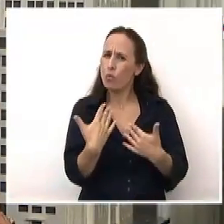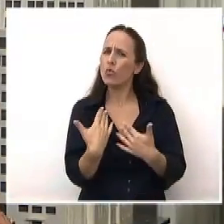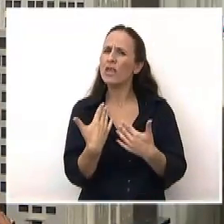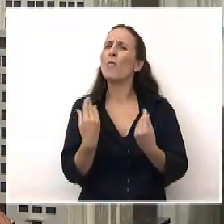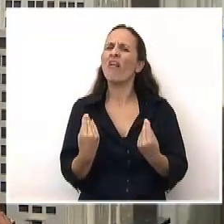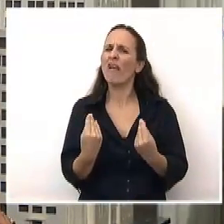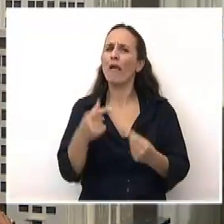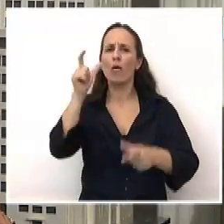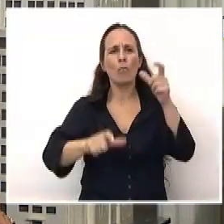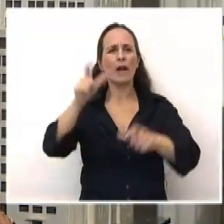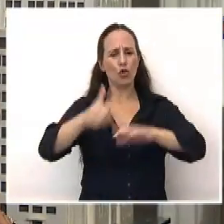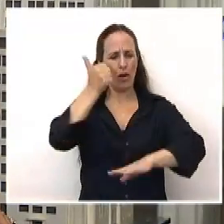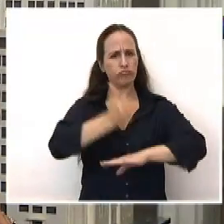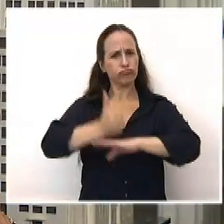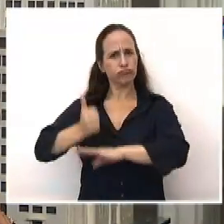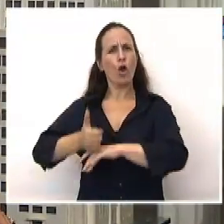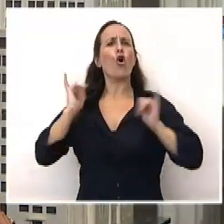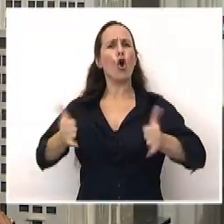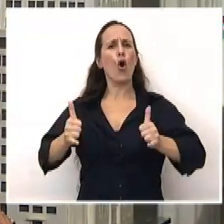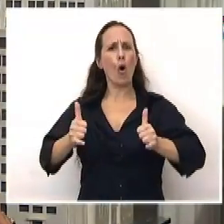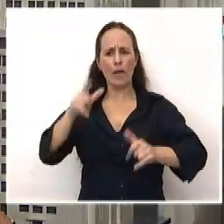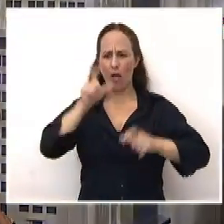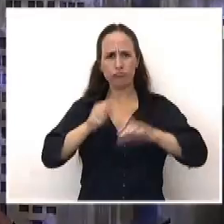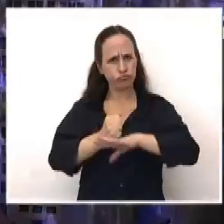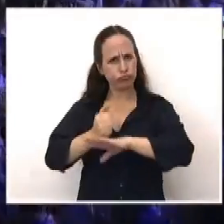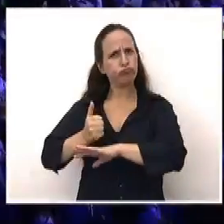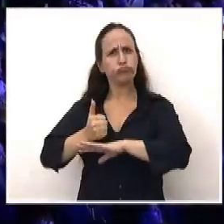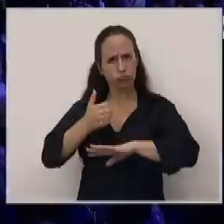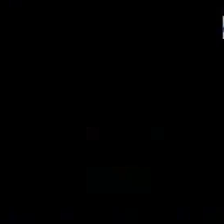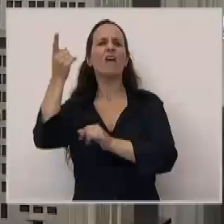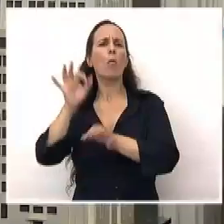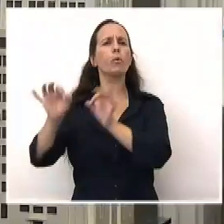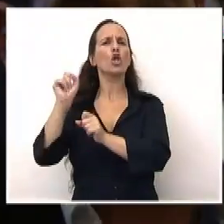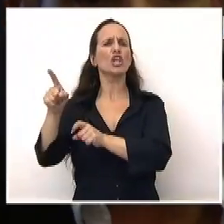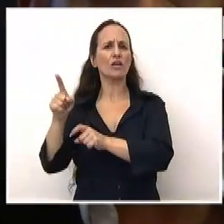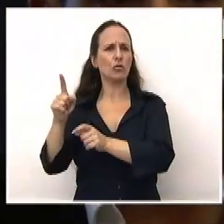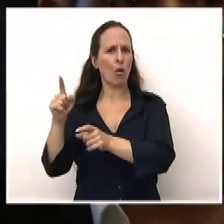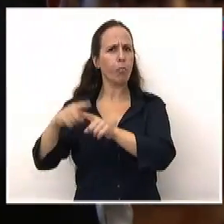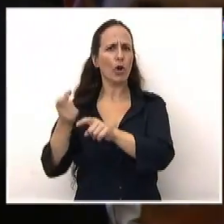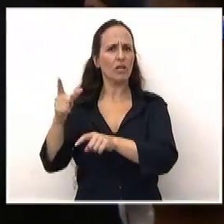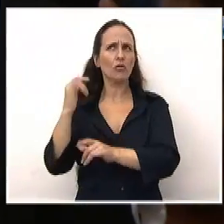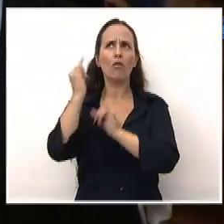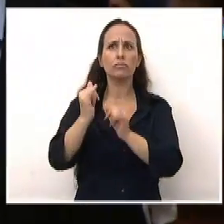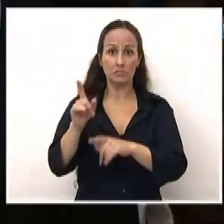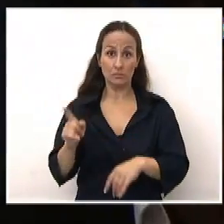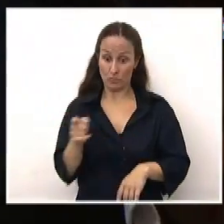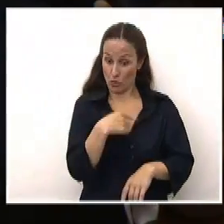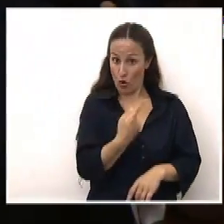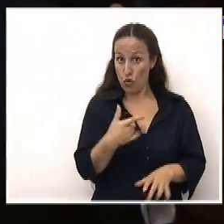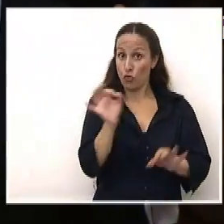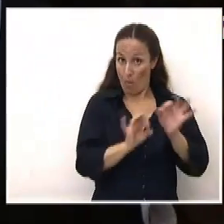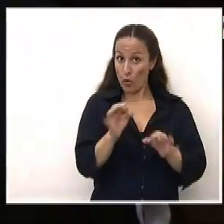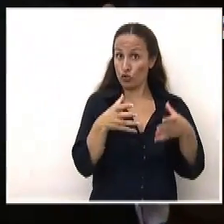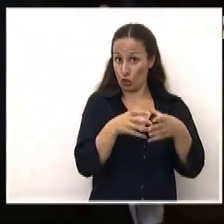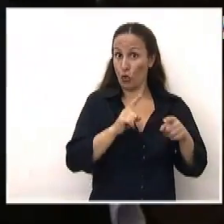de la juventud en la política luego de 10 años de gobierno. Este es nuestro proyecto. Está